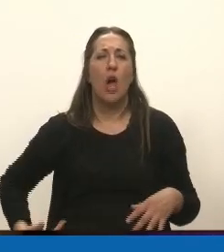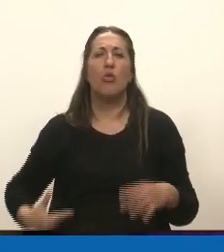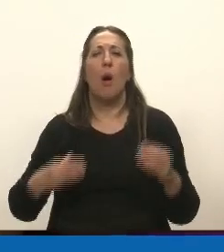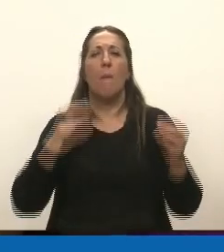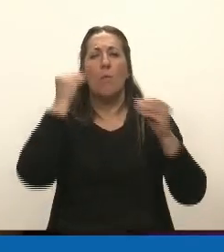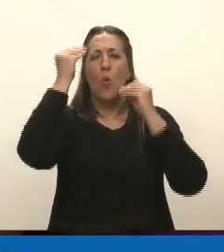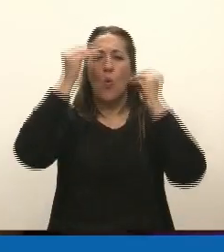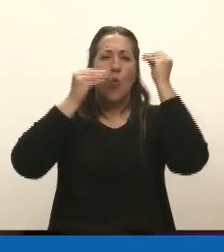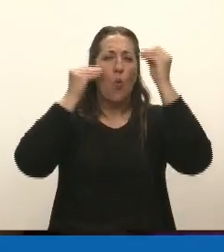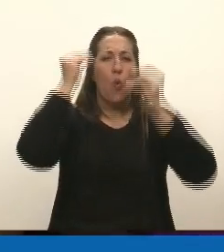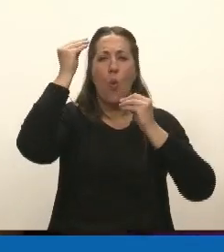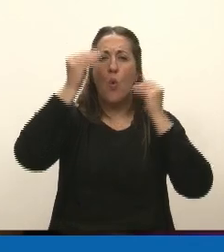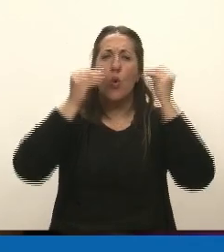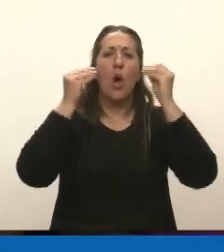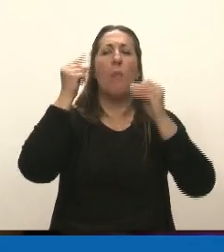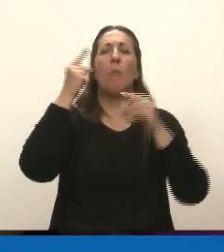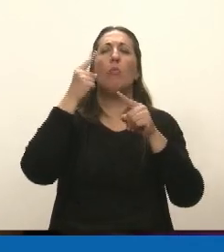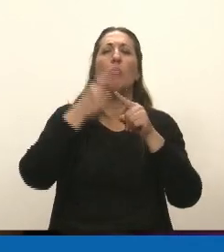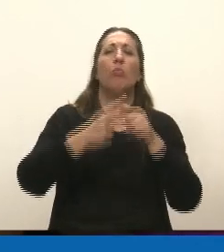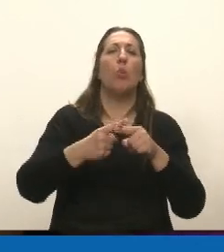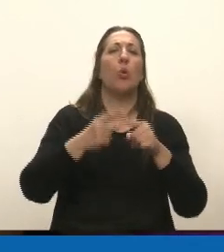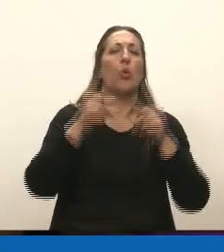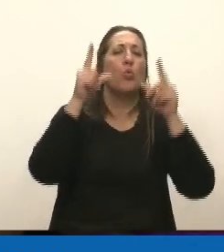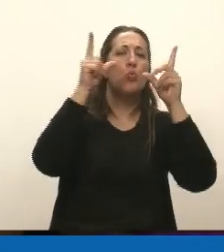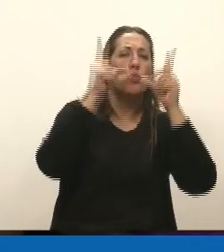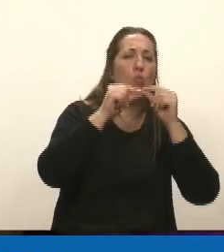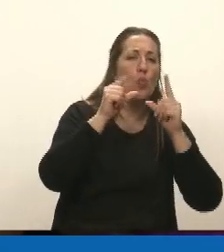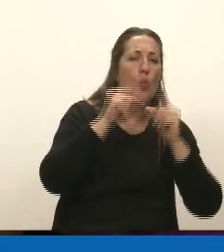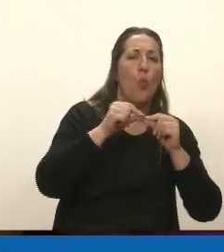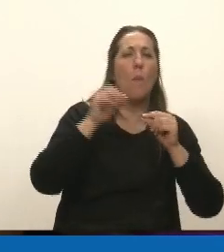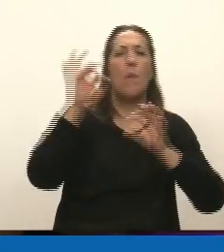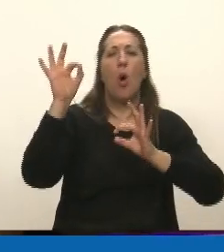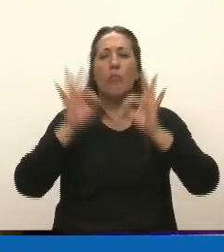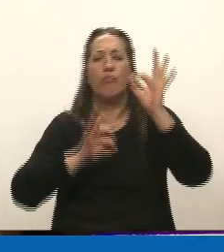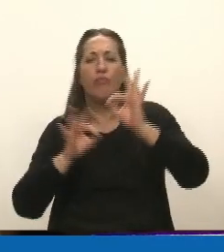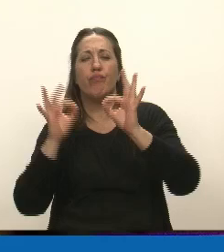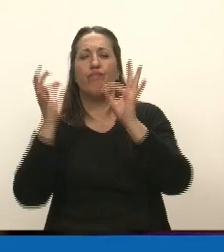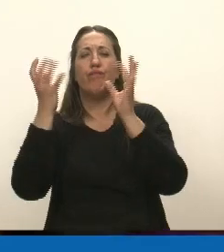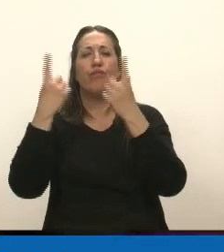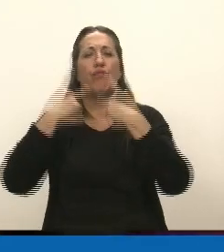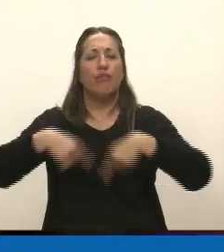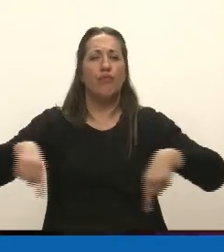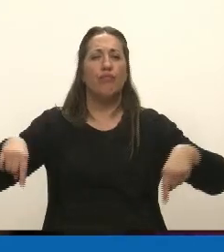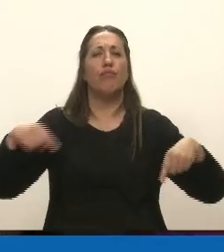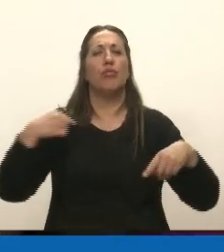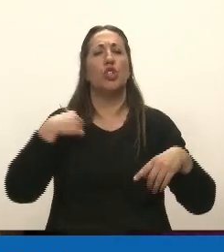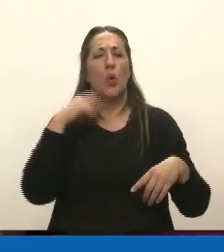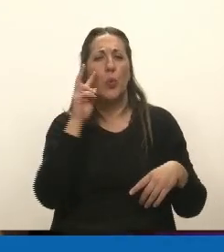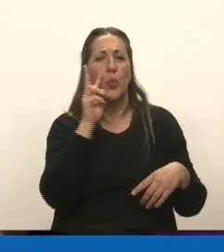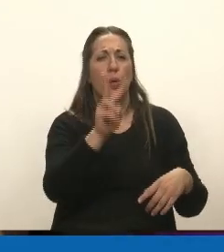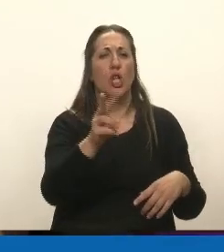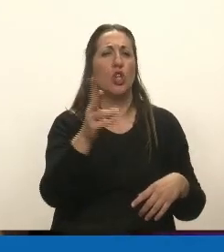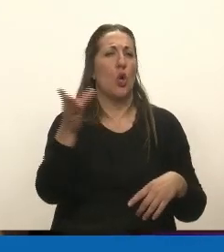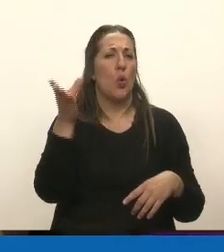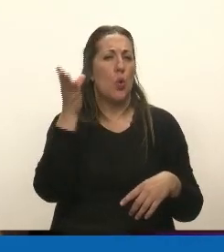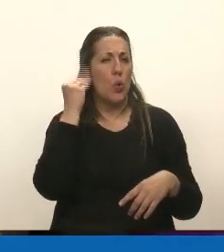con las proyecciones, con los números. He visto y he escuchado inclusive